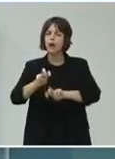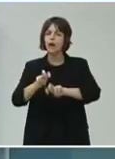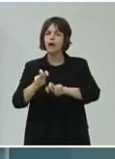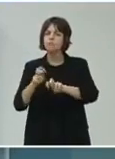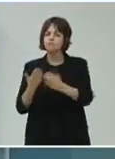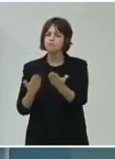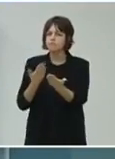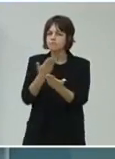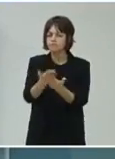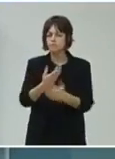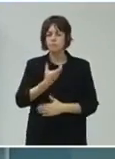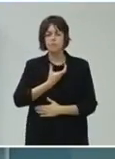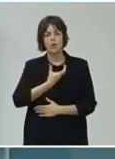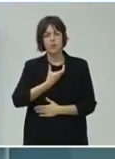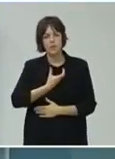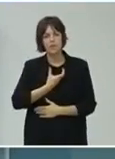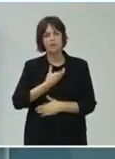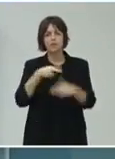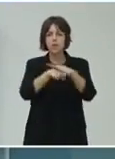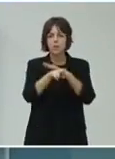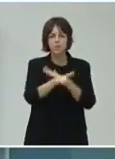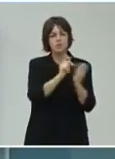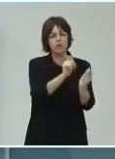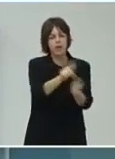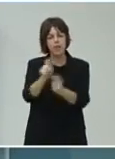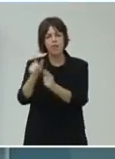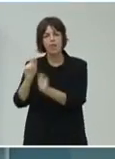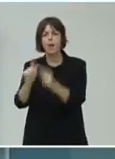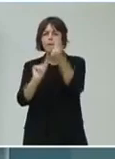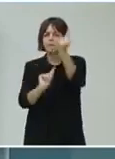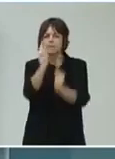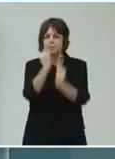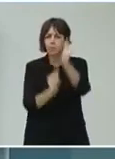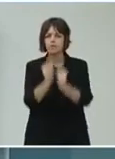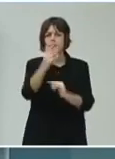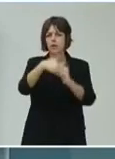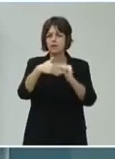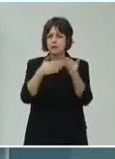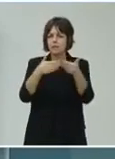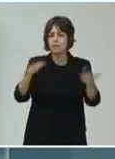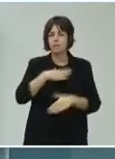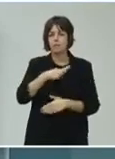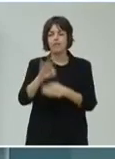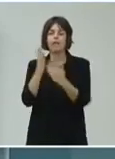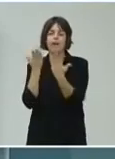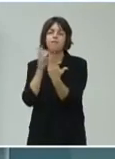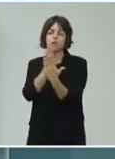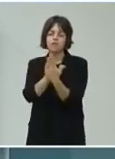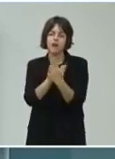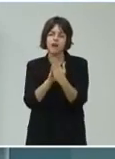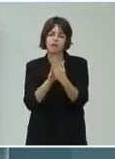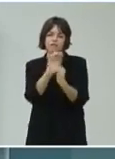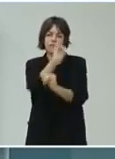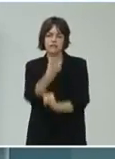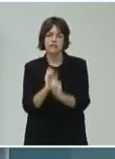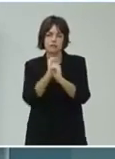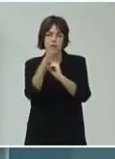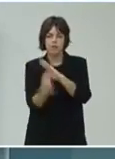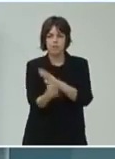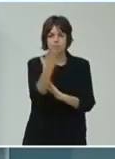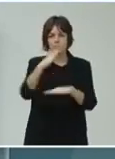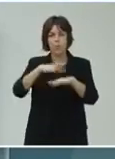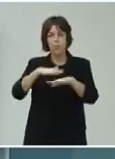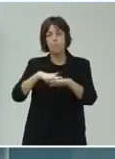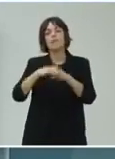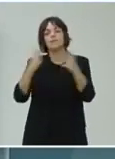a que los municipios tengan recursos y margen presupuestario con el que afrontar la crisis provocada por la pandemia e impulsar